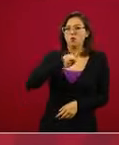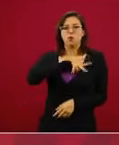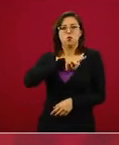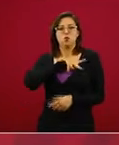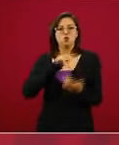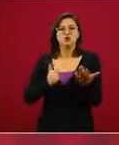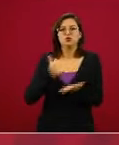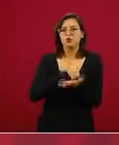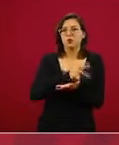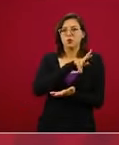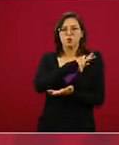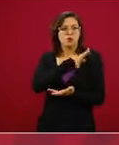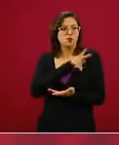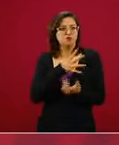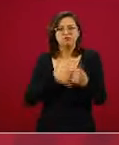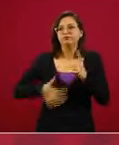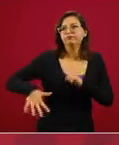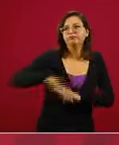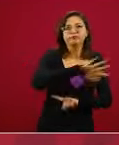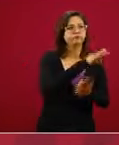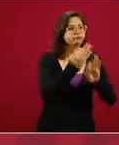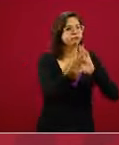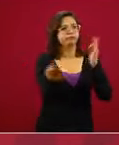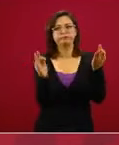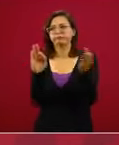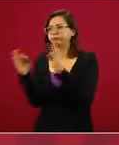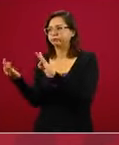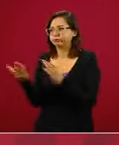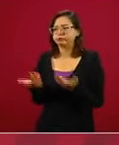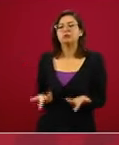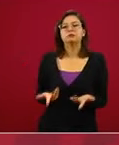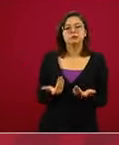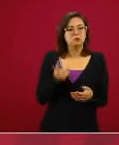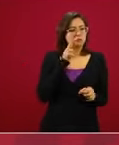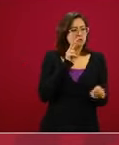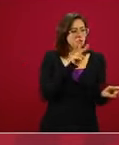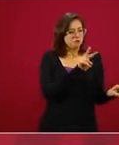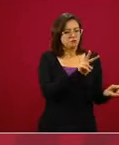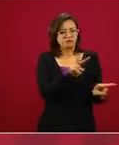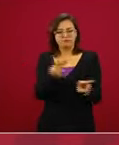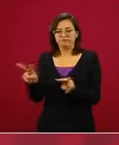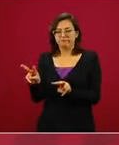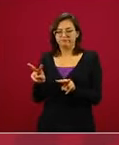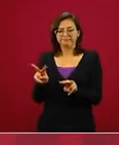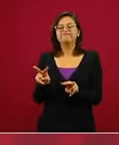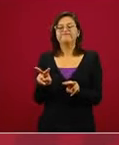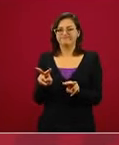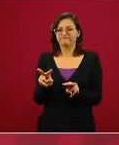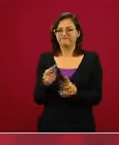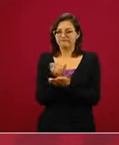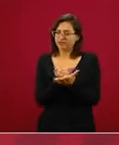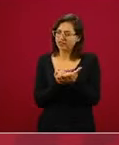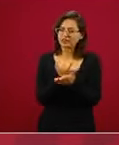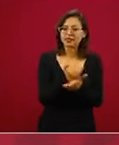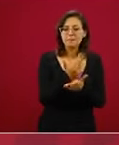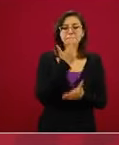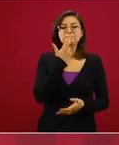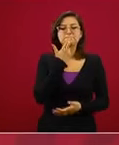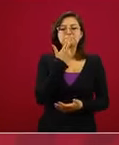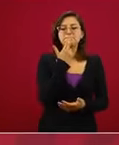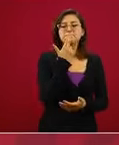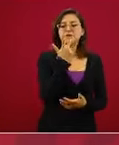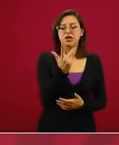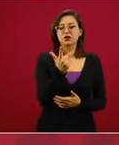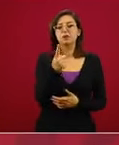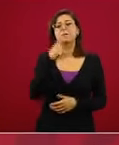ciudades y que nos permita entonces en ese esquema de coordinación el poder tomar las mejores decisiones que nos